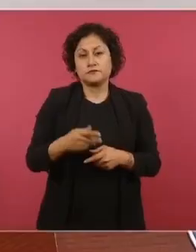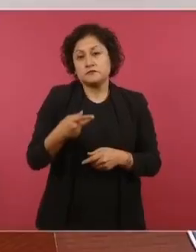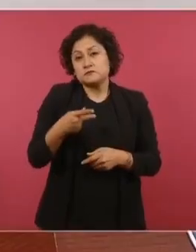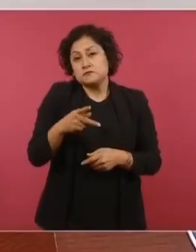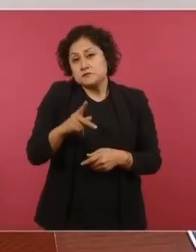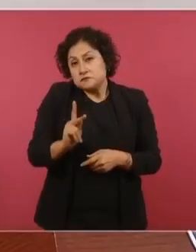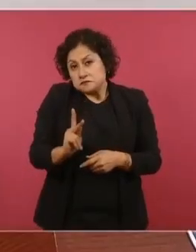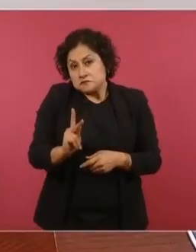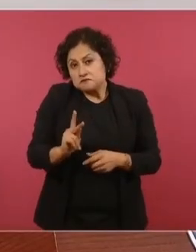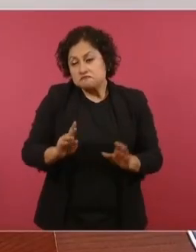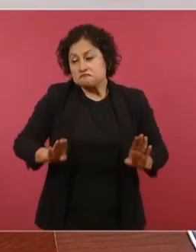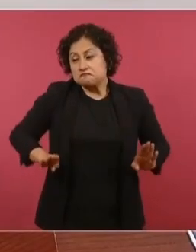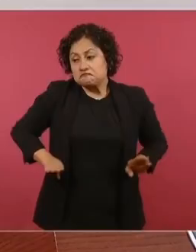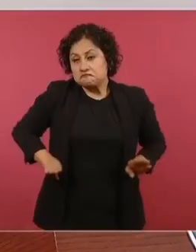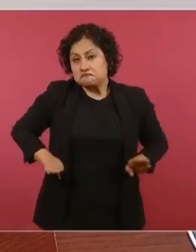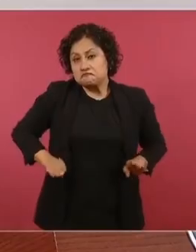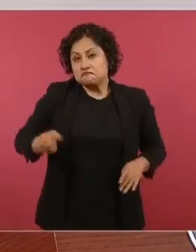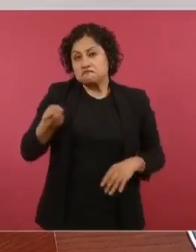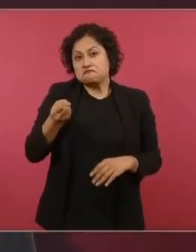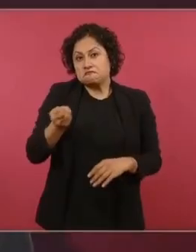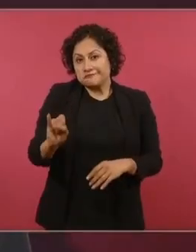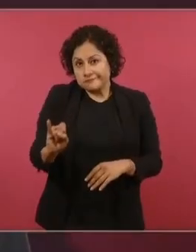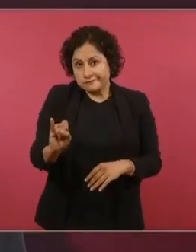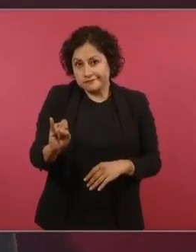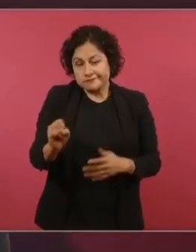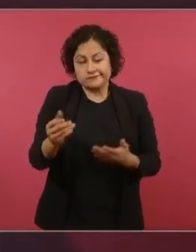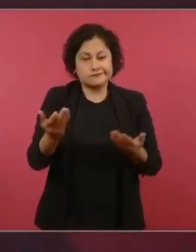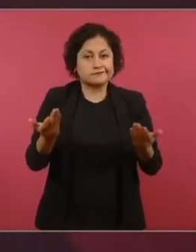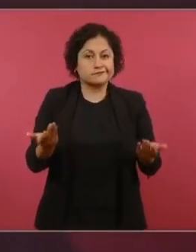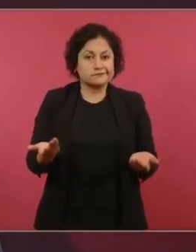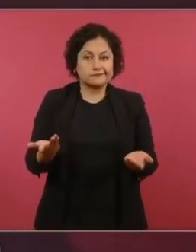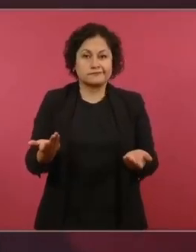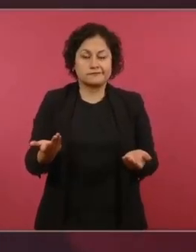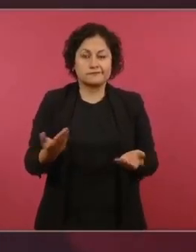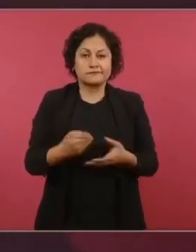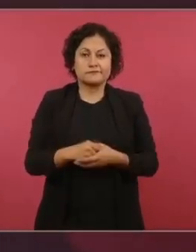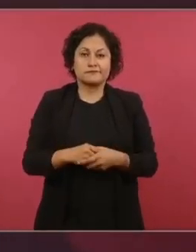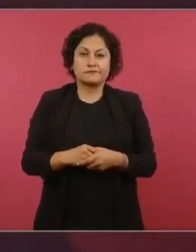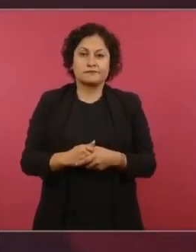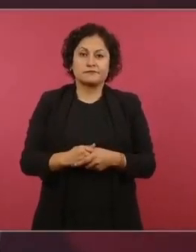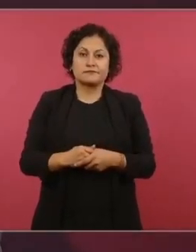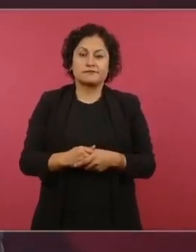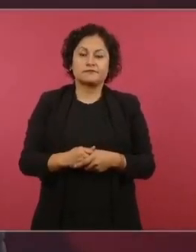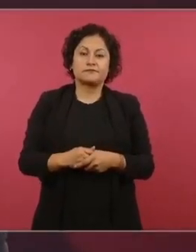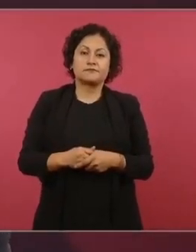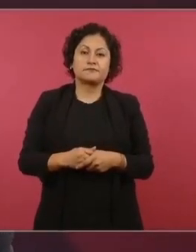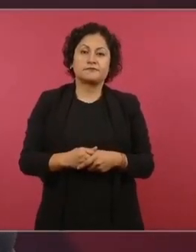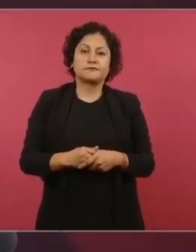no debemos nosotros